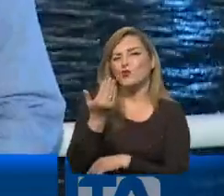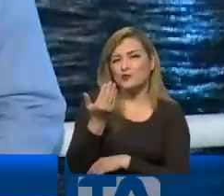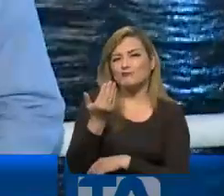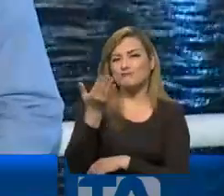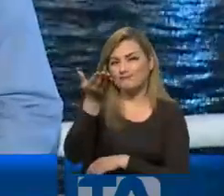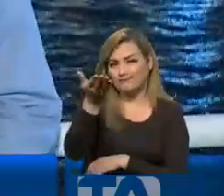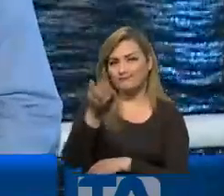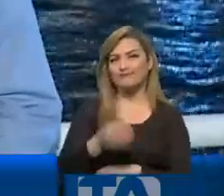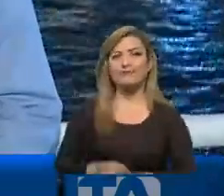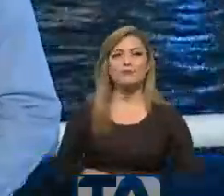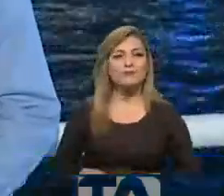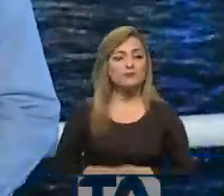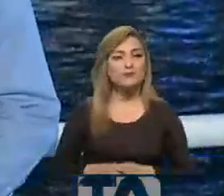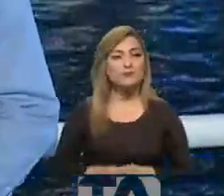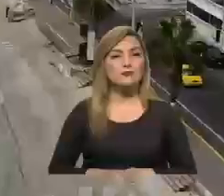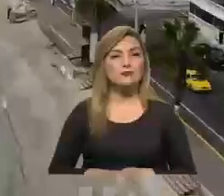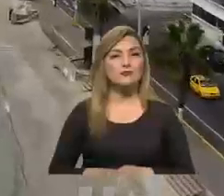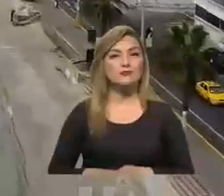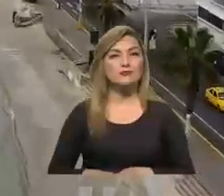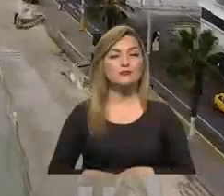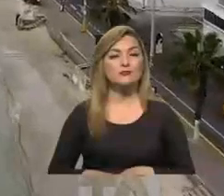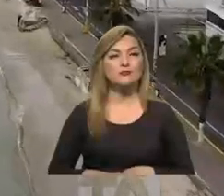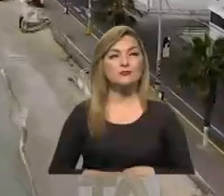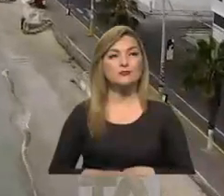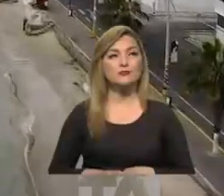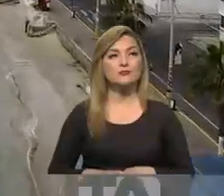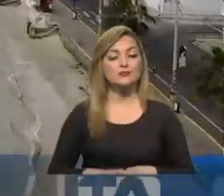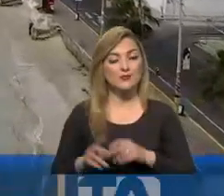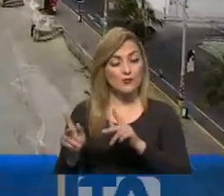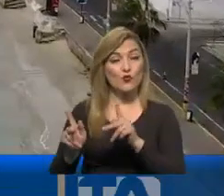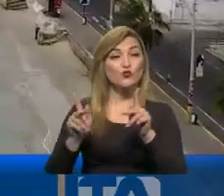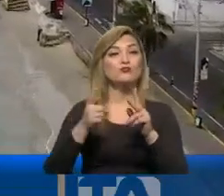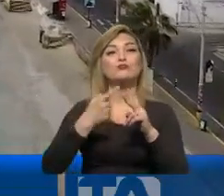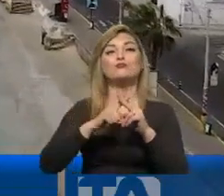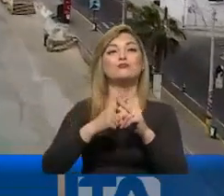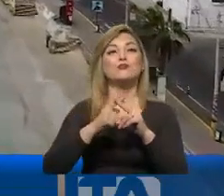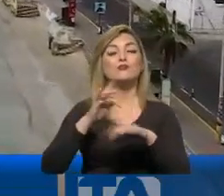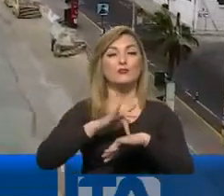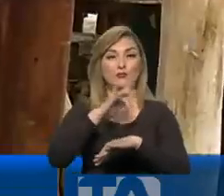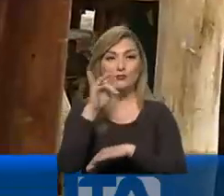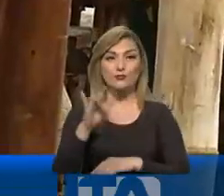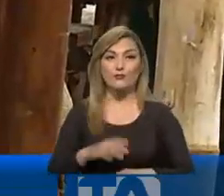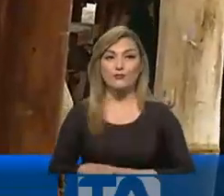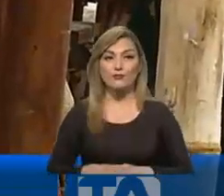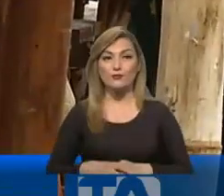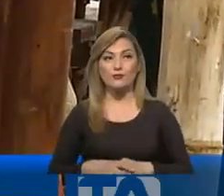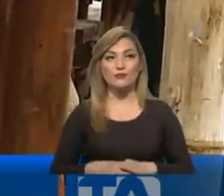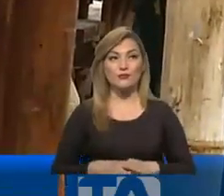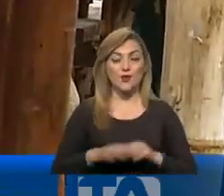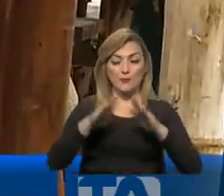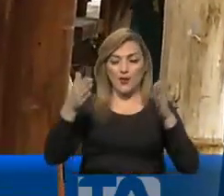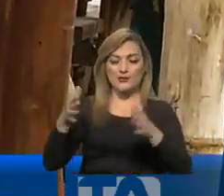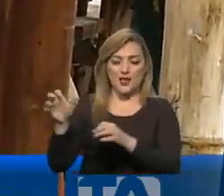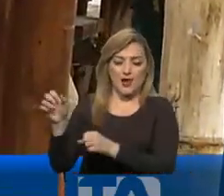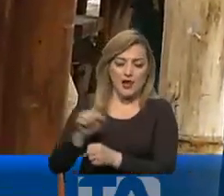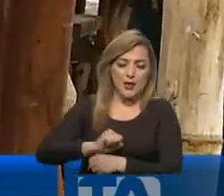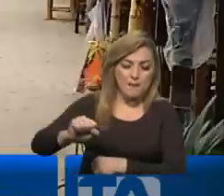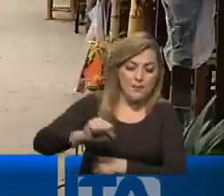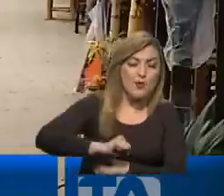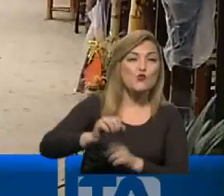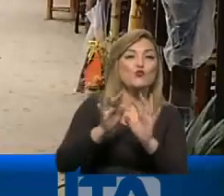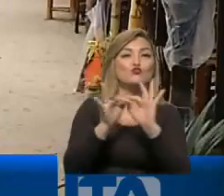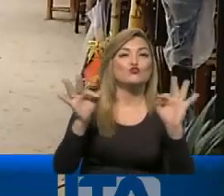Se lo presentamos en el siguiente reportaje. Los preparativos iniciaron desde muy temprano. Se limpian mesas, se alistan